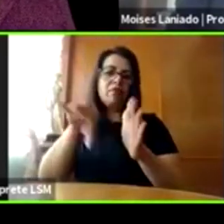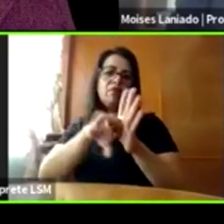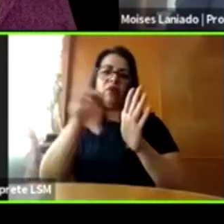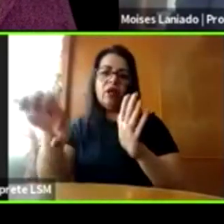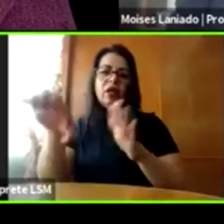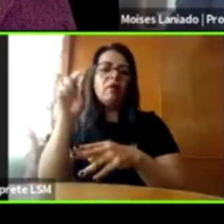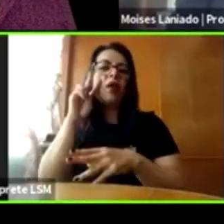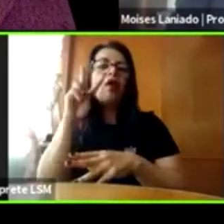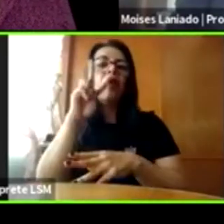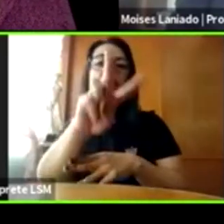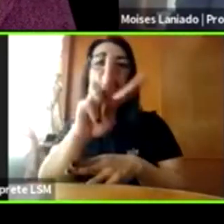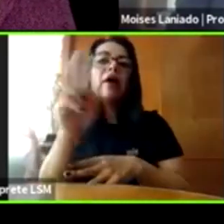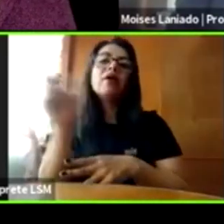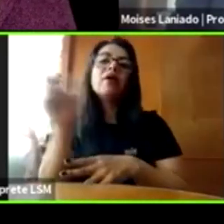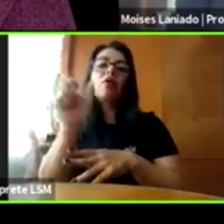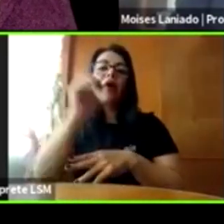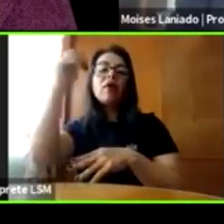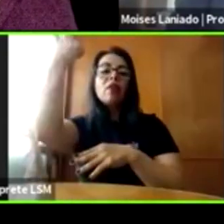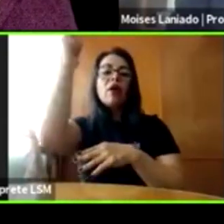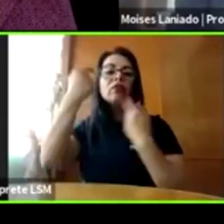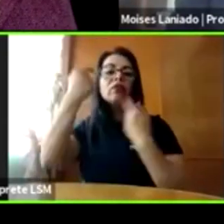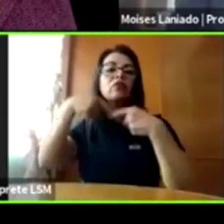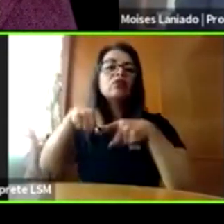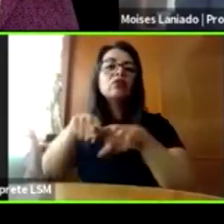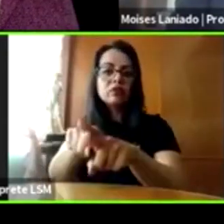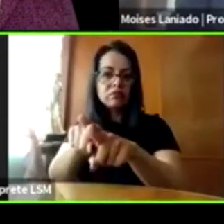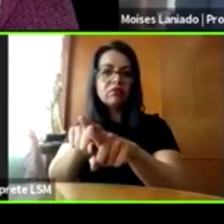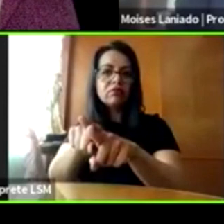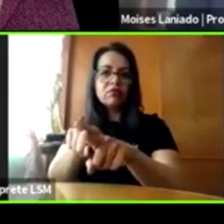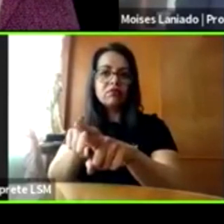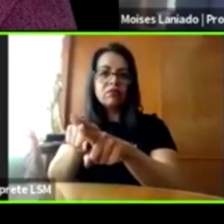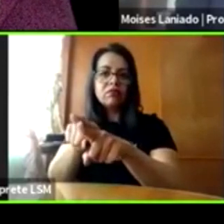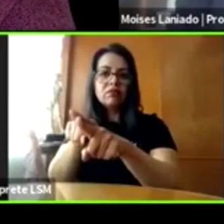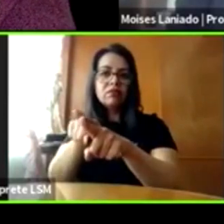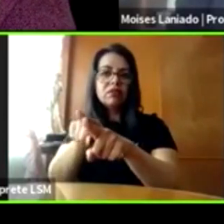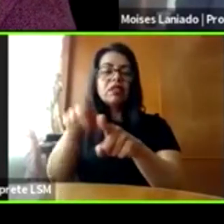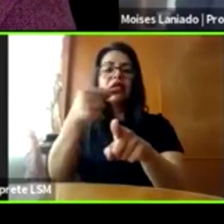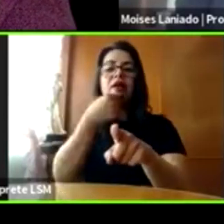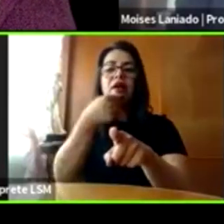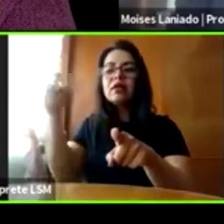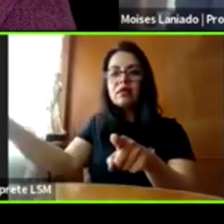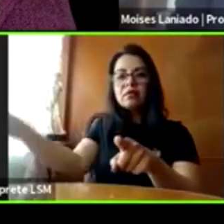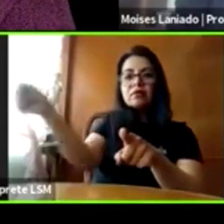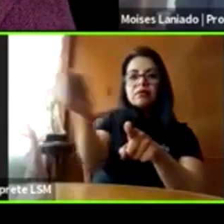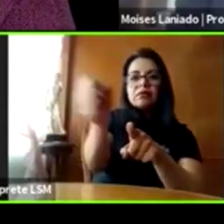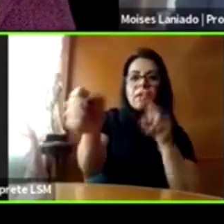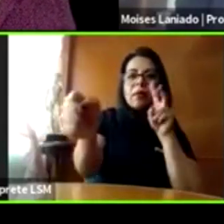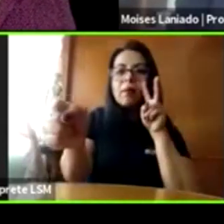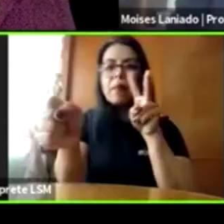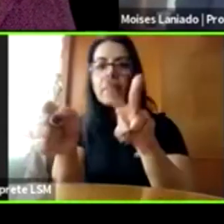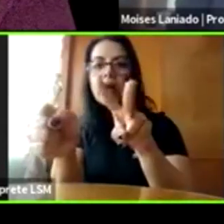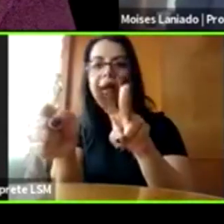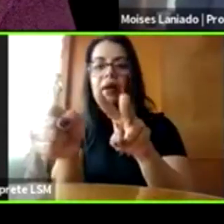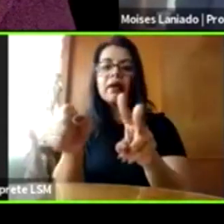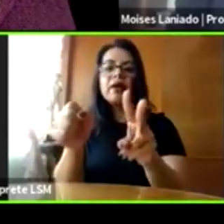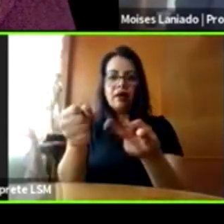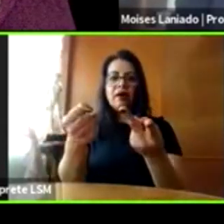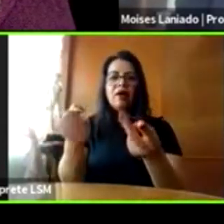adultos, los exponemos a ver a adultos que están teniendo un comportamiento erótico